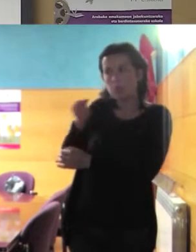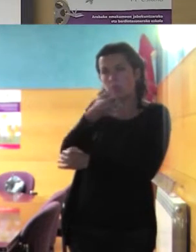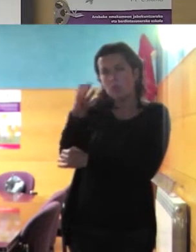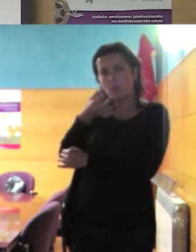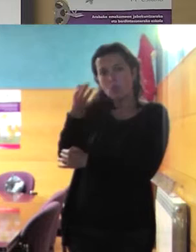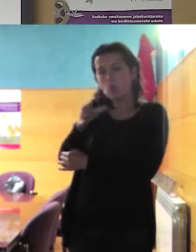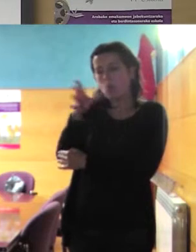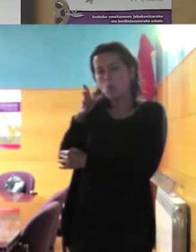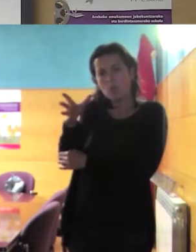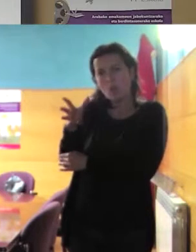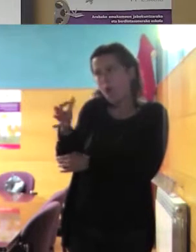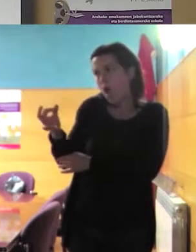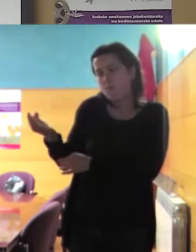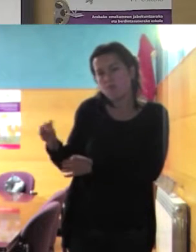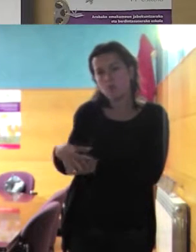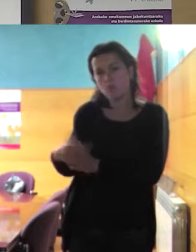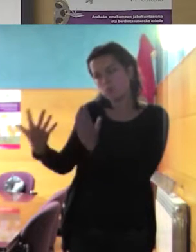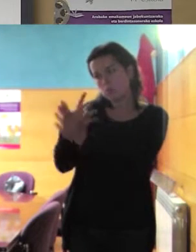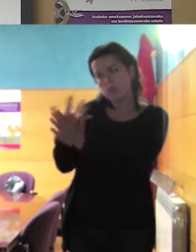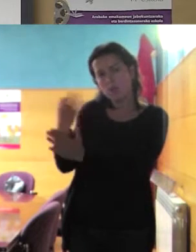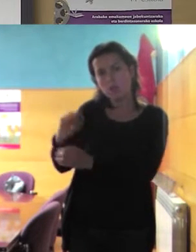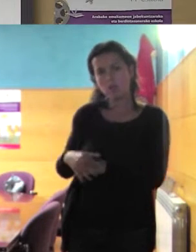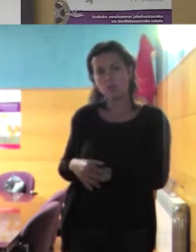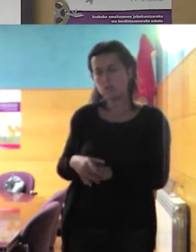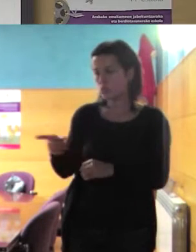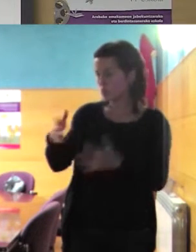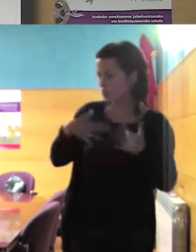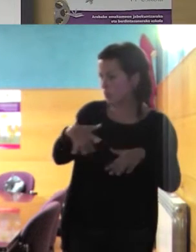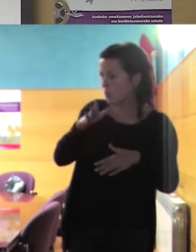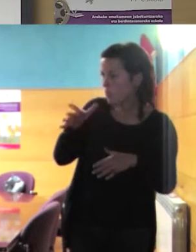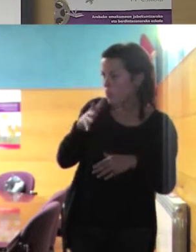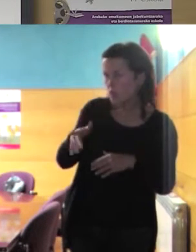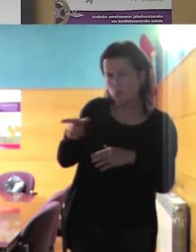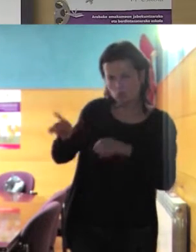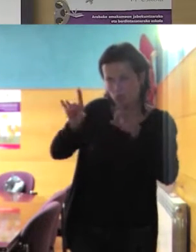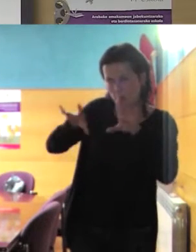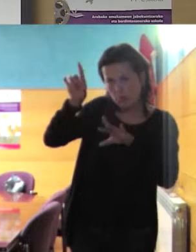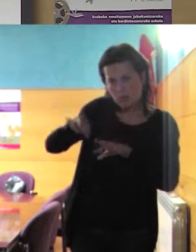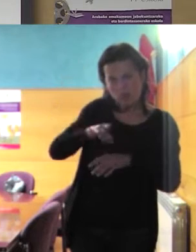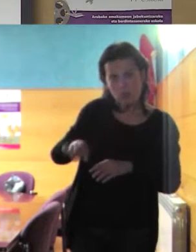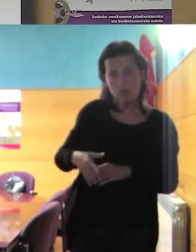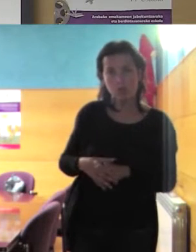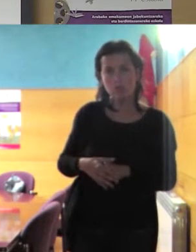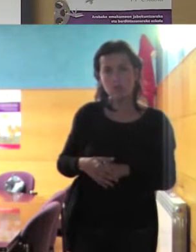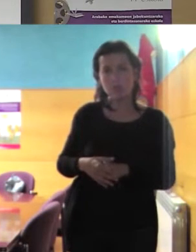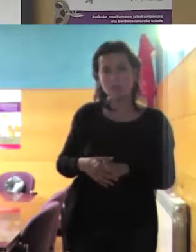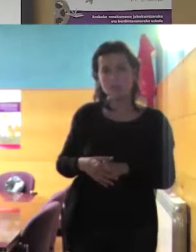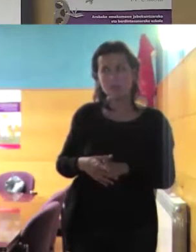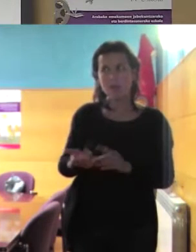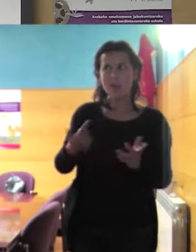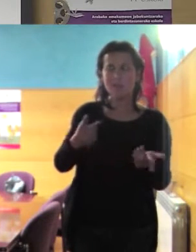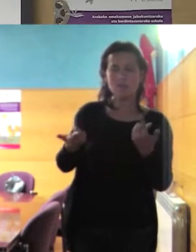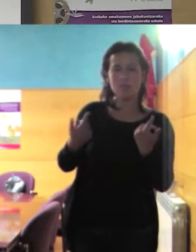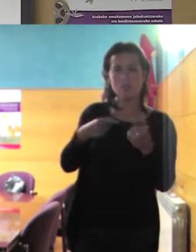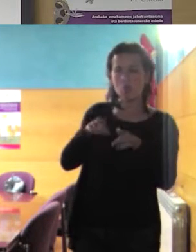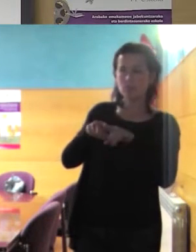pues de dónde viene lo que llevan y hasta qué punto es producto de la libertad para que nosotras podamos hacer nuestros juicios